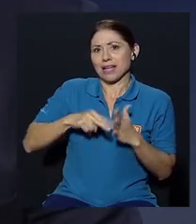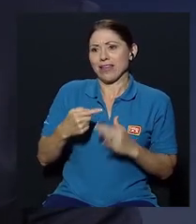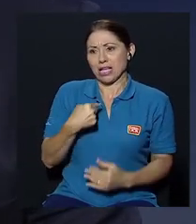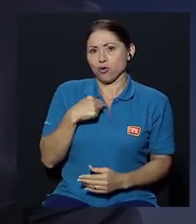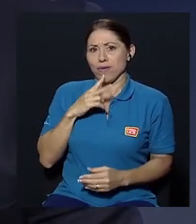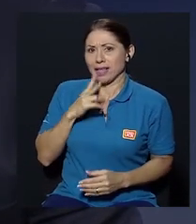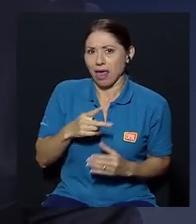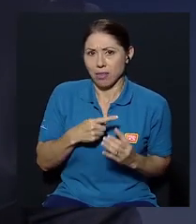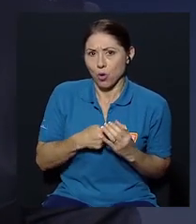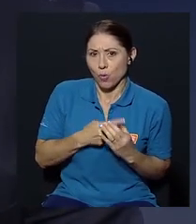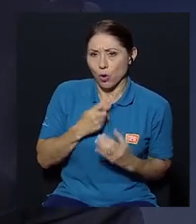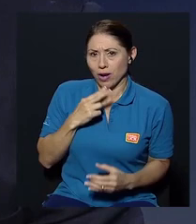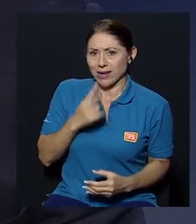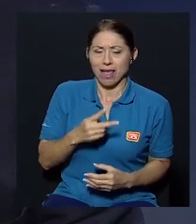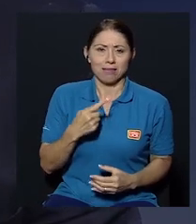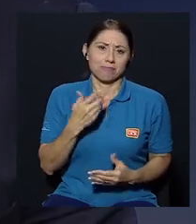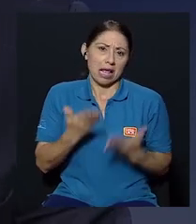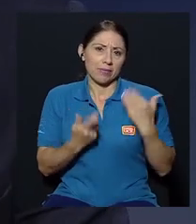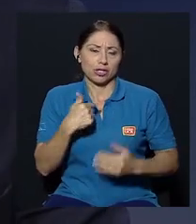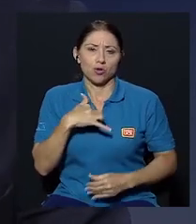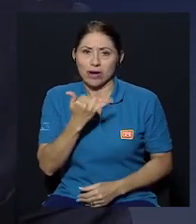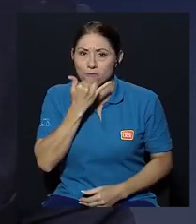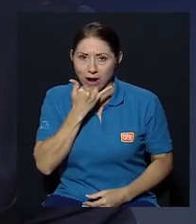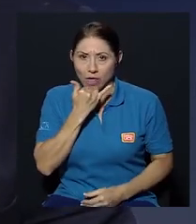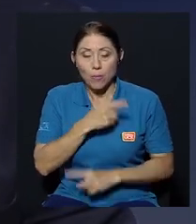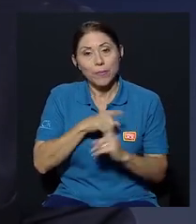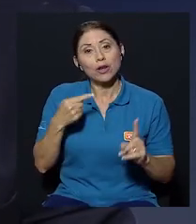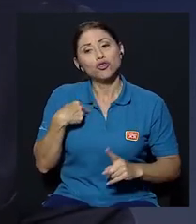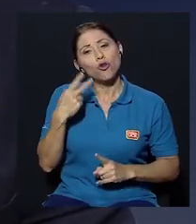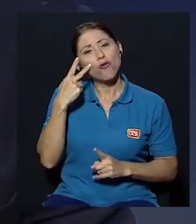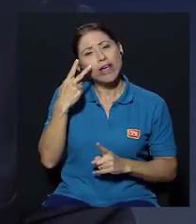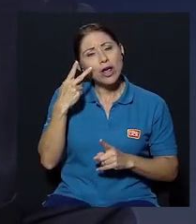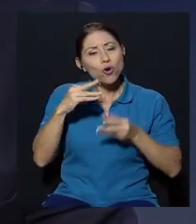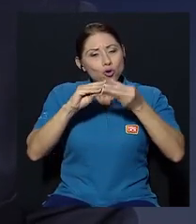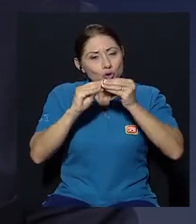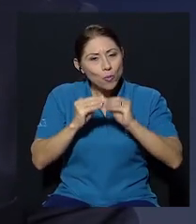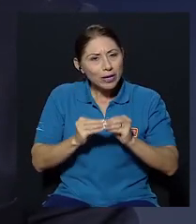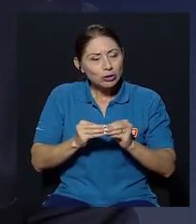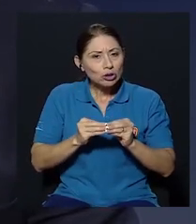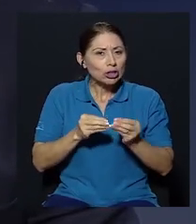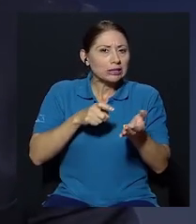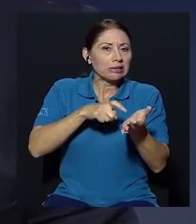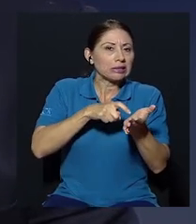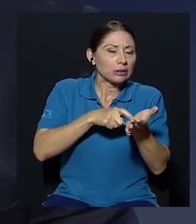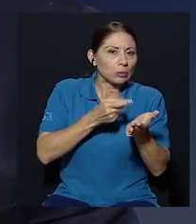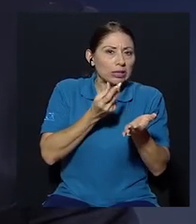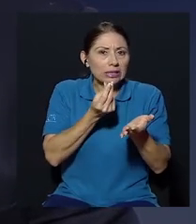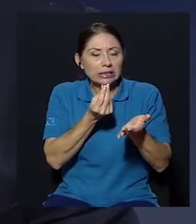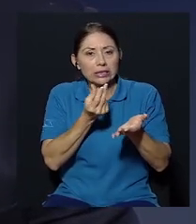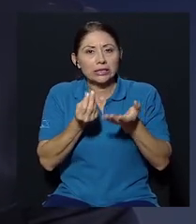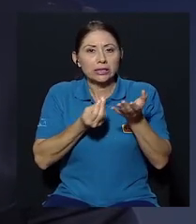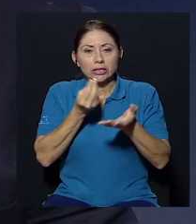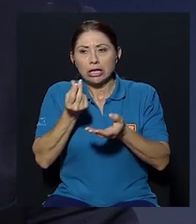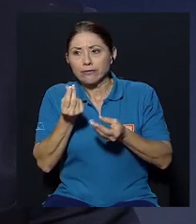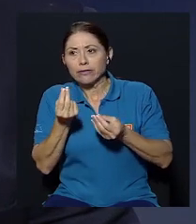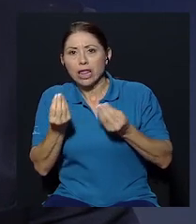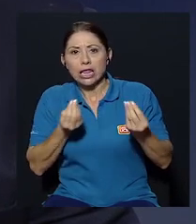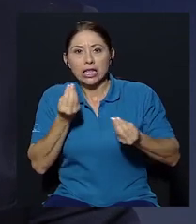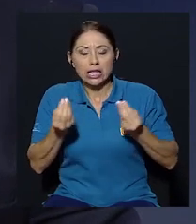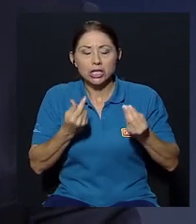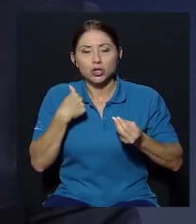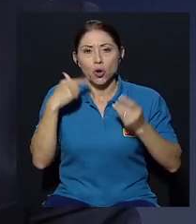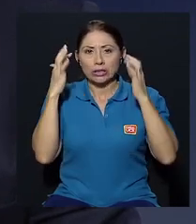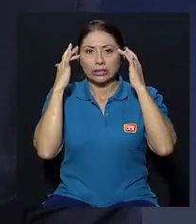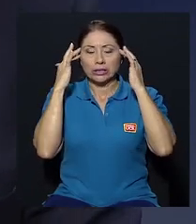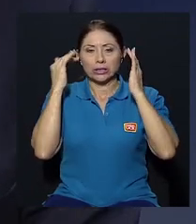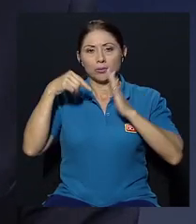monopolio la verdad puede ser que esté equivocado yo lo que pasa es que veo los números fiscales y me genera preocupaciones profundas